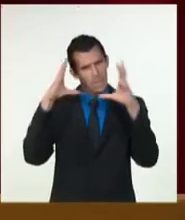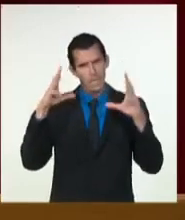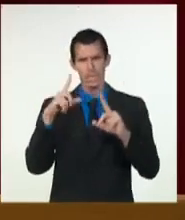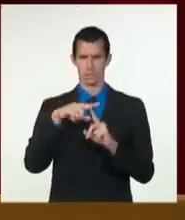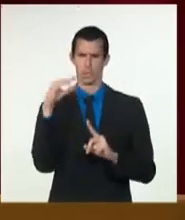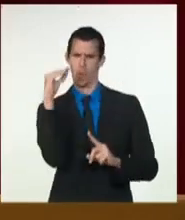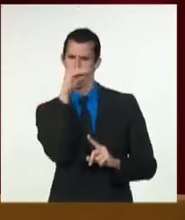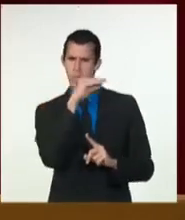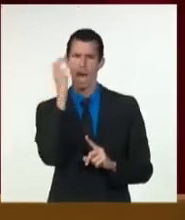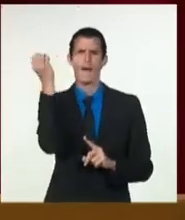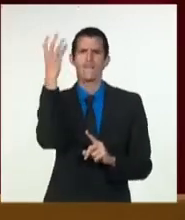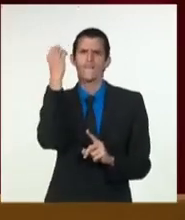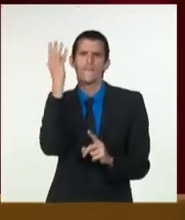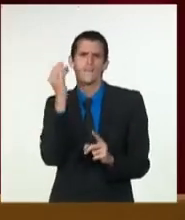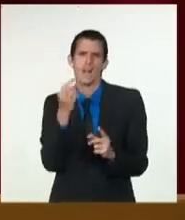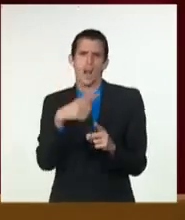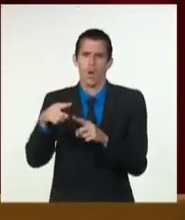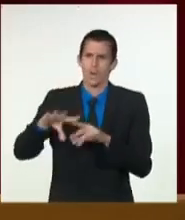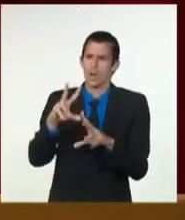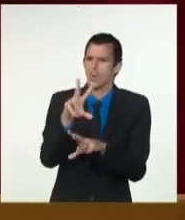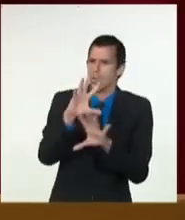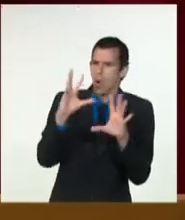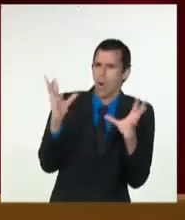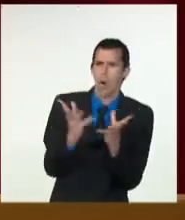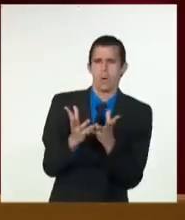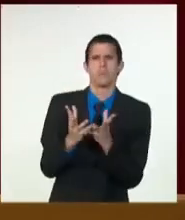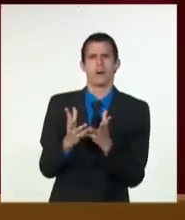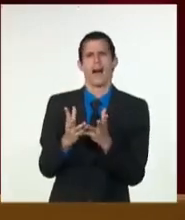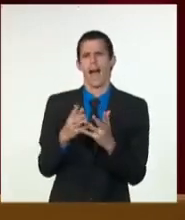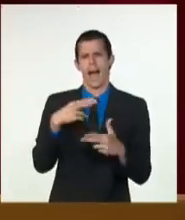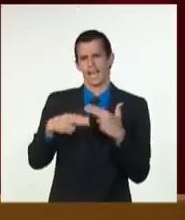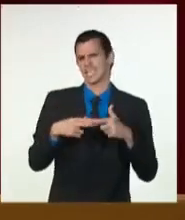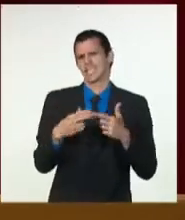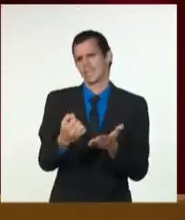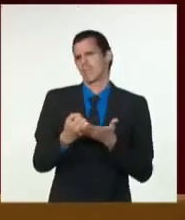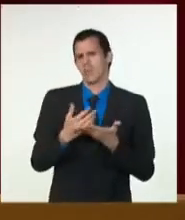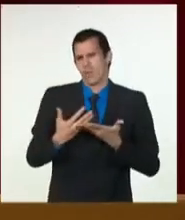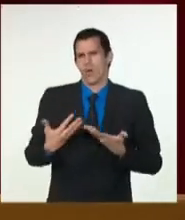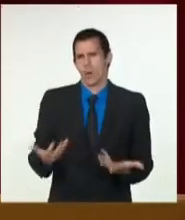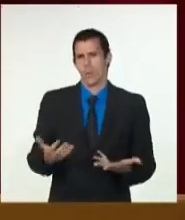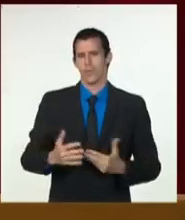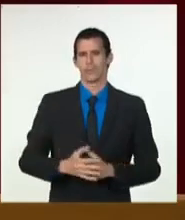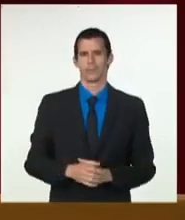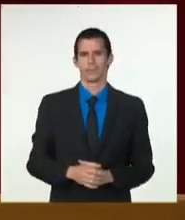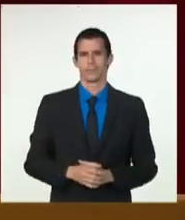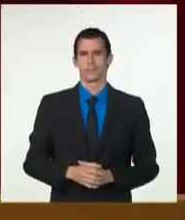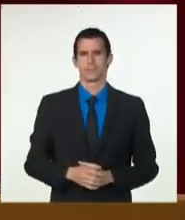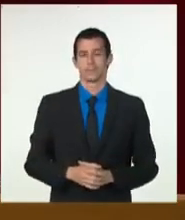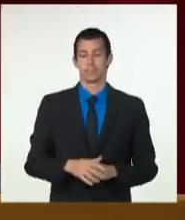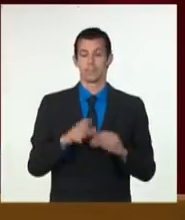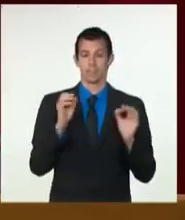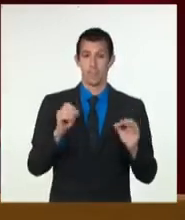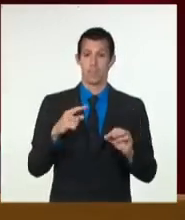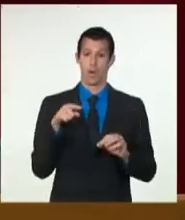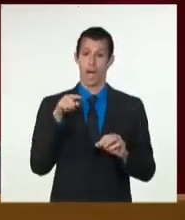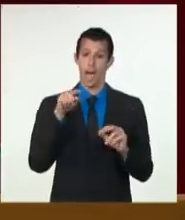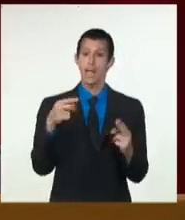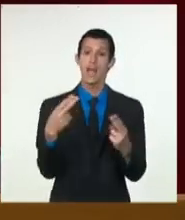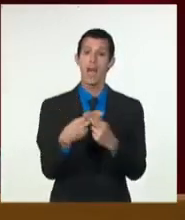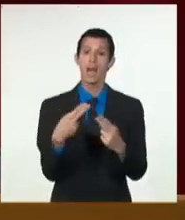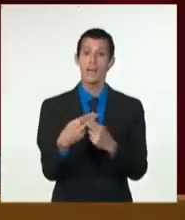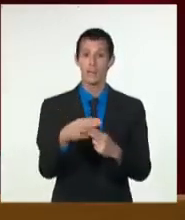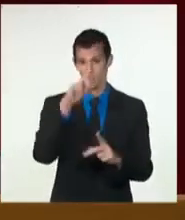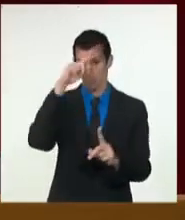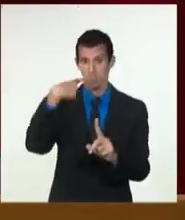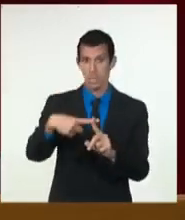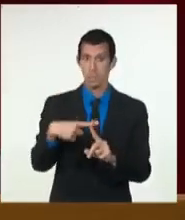un encuentro necesario en el empeño de fortalecer la capacidad del grupo de los 77 en el aprovechamiento de herramientas tan